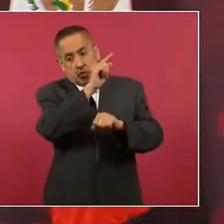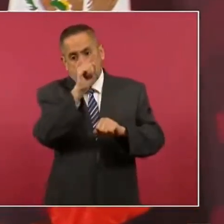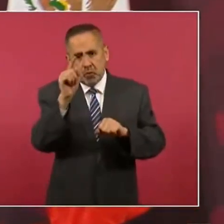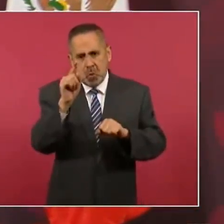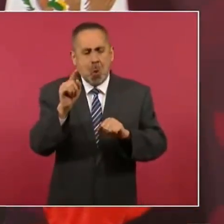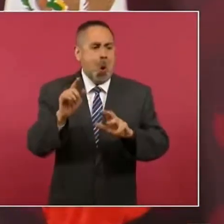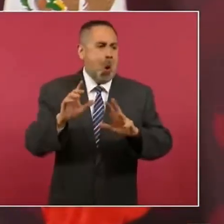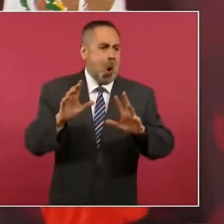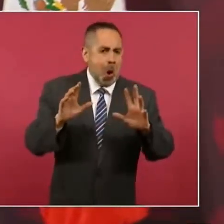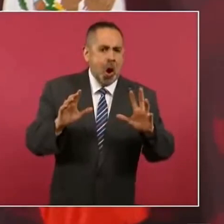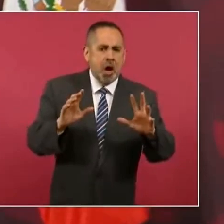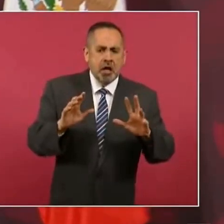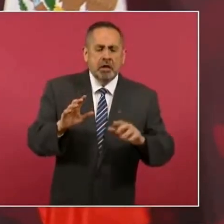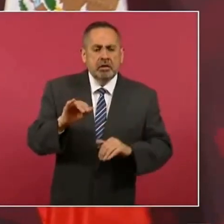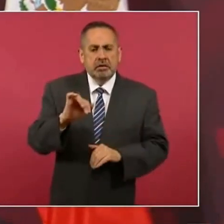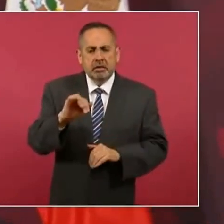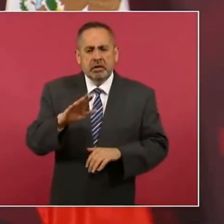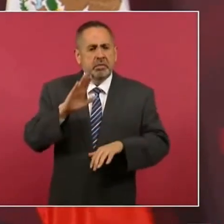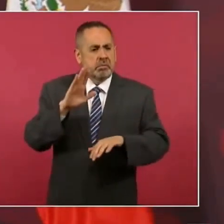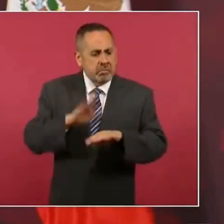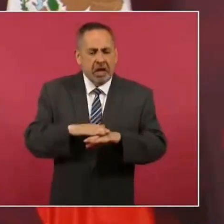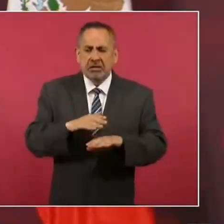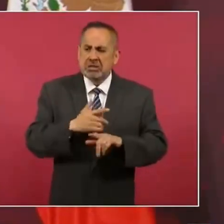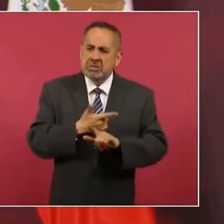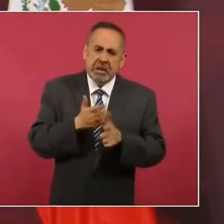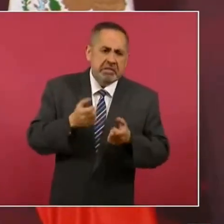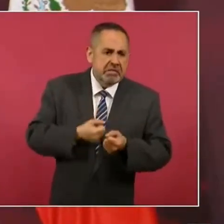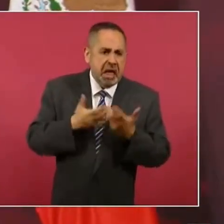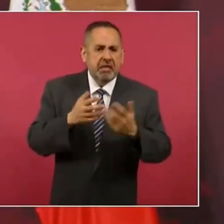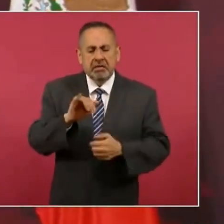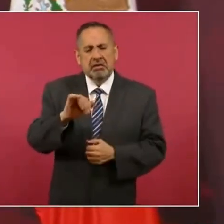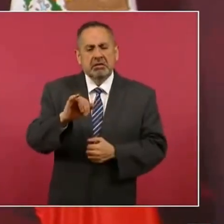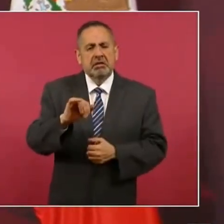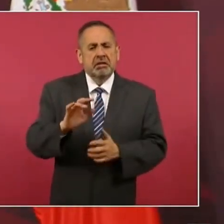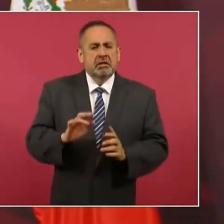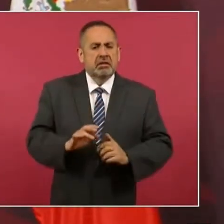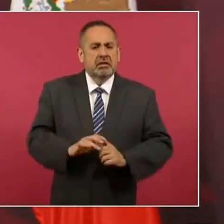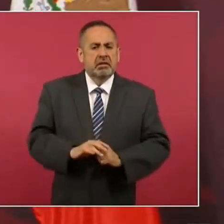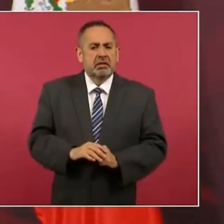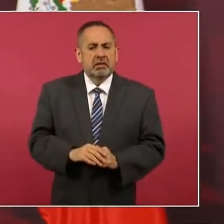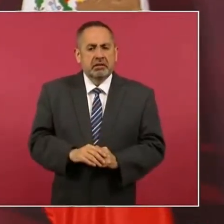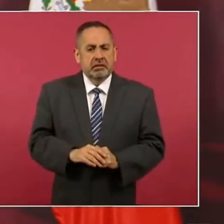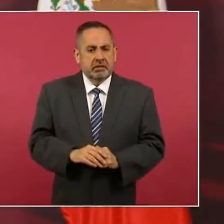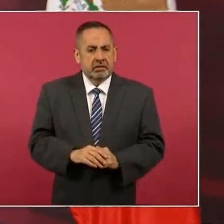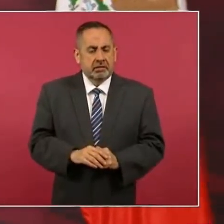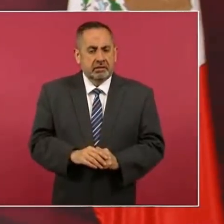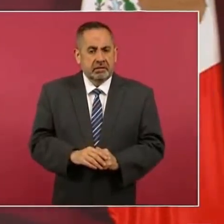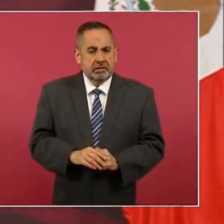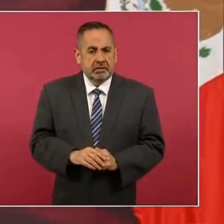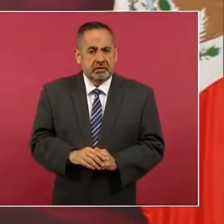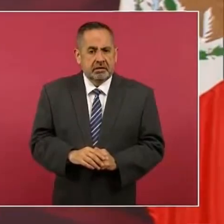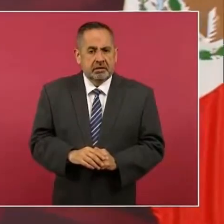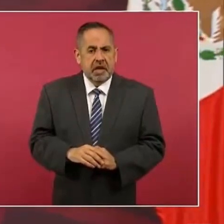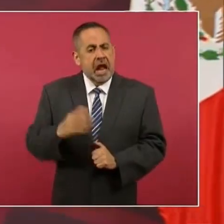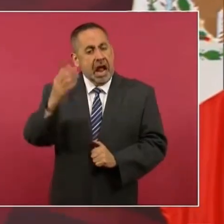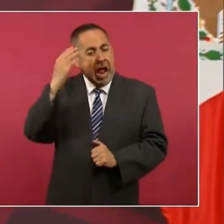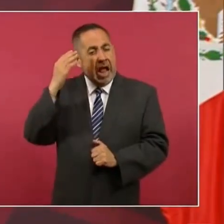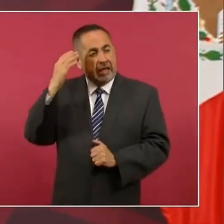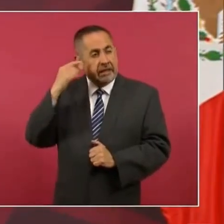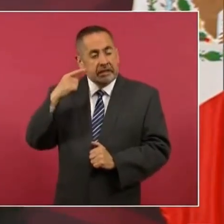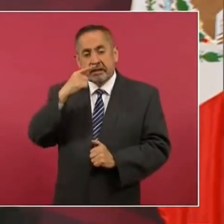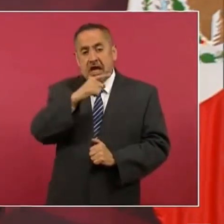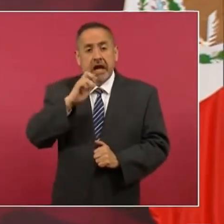más libertades, antes en Chihuahua